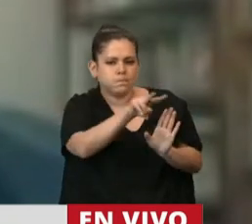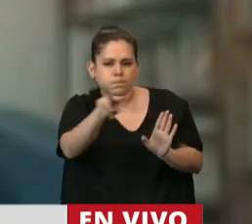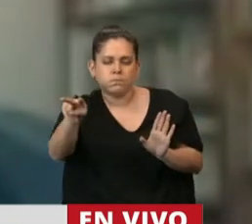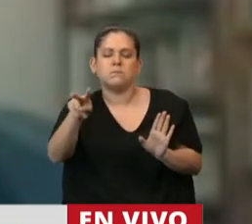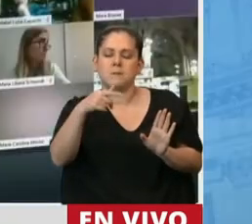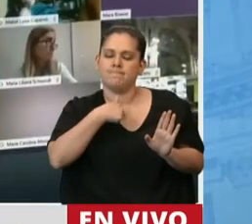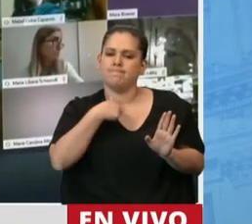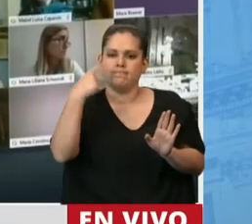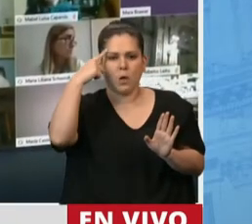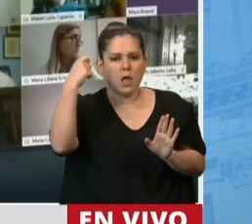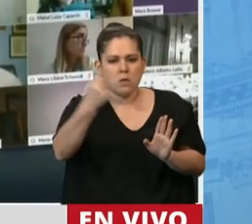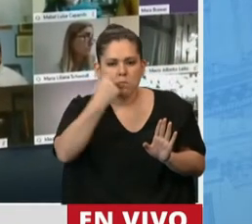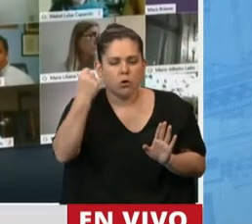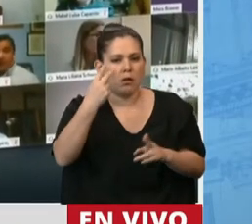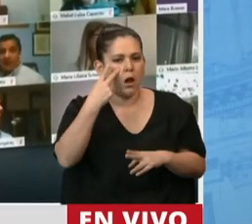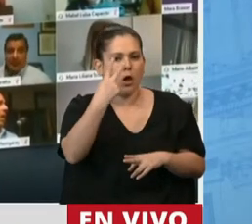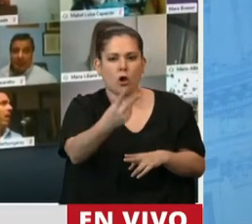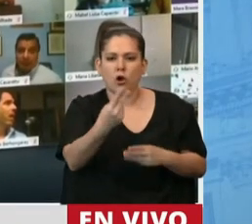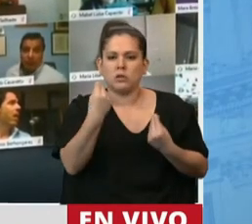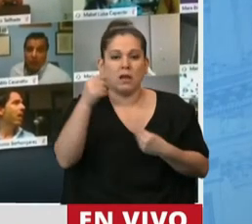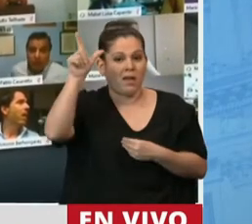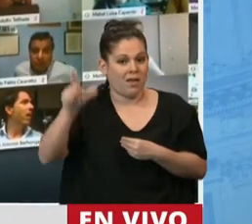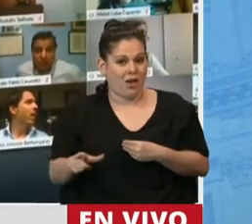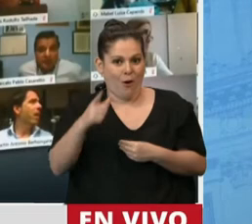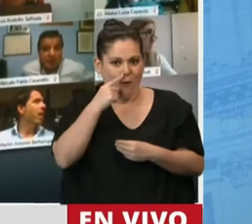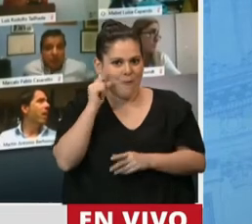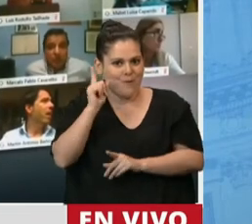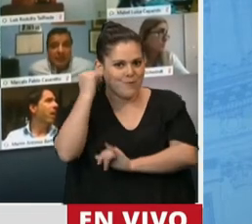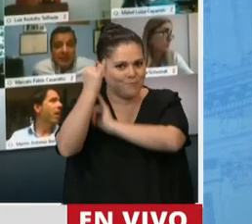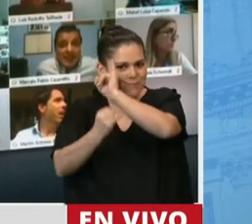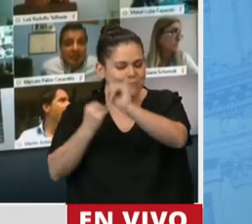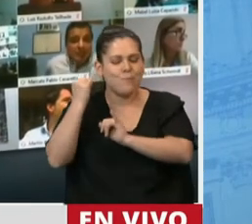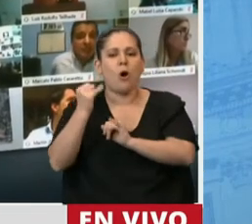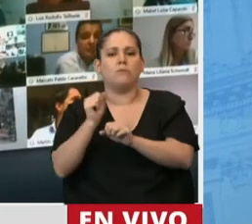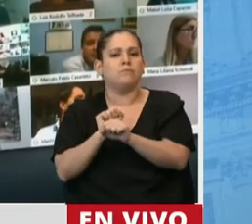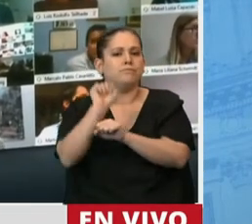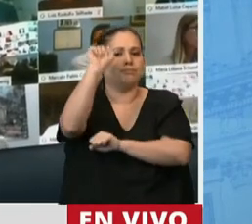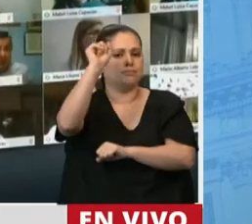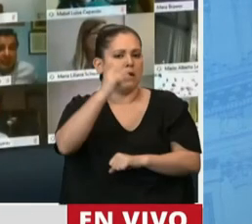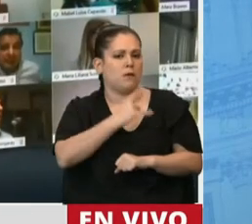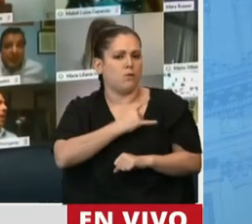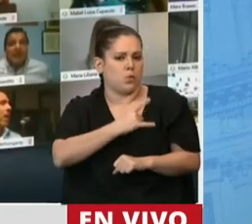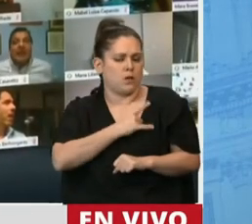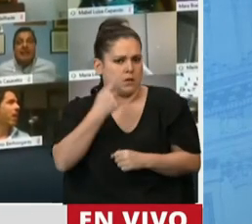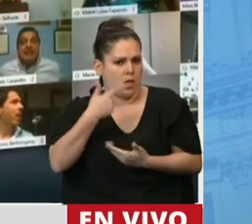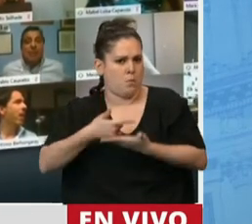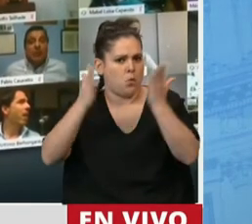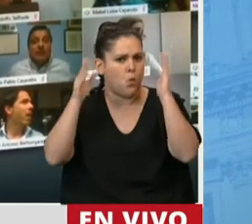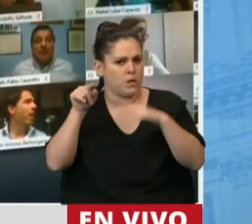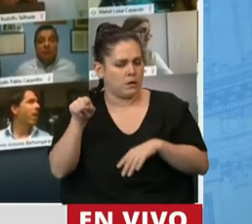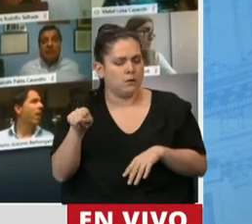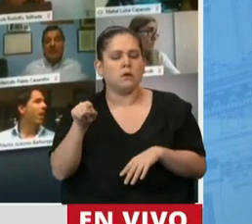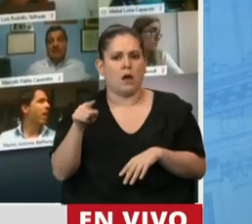destacar que Julio Maestegui se recibió en la Universidad de Buenos Aires, en una institución pública. Y me parece importante